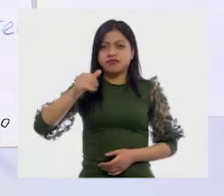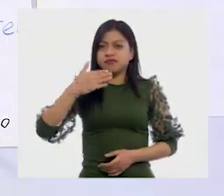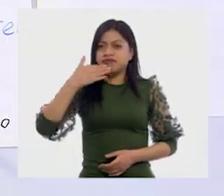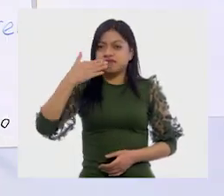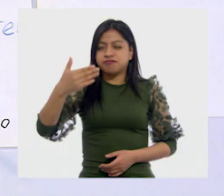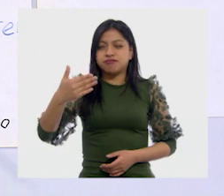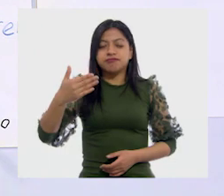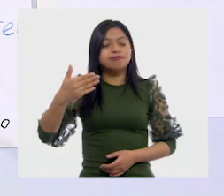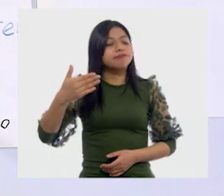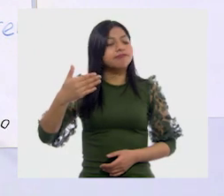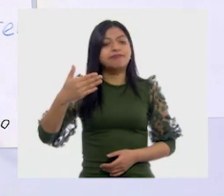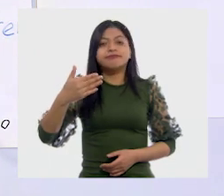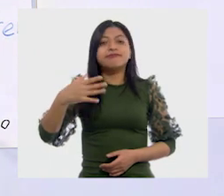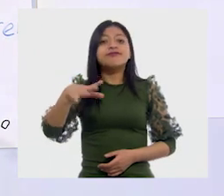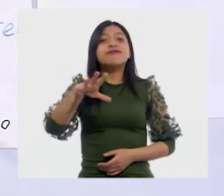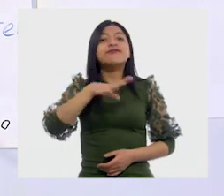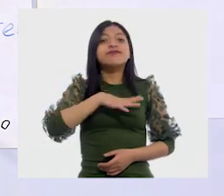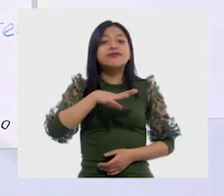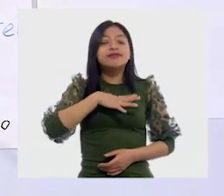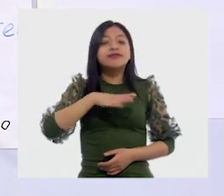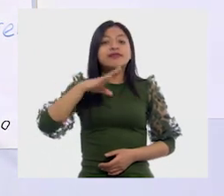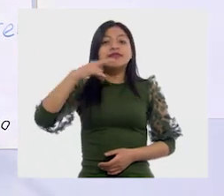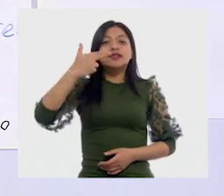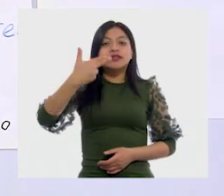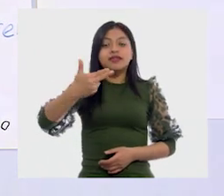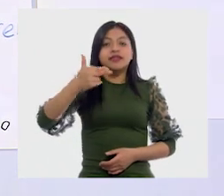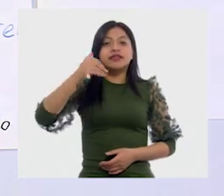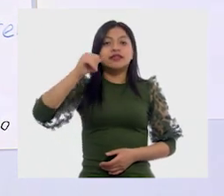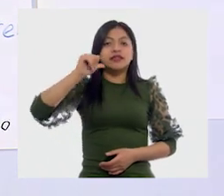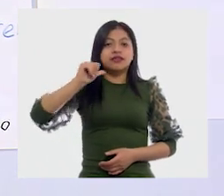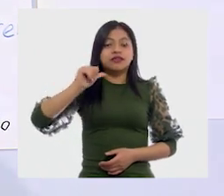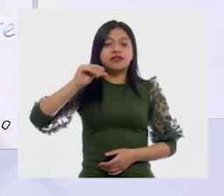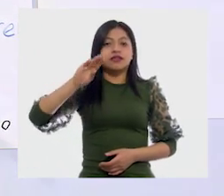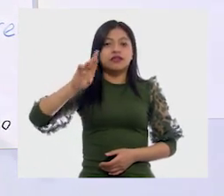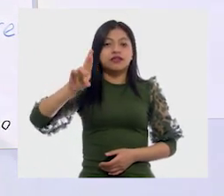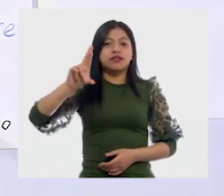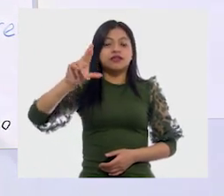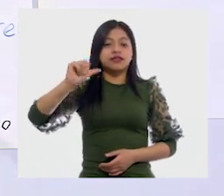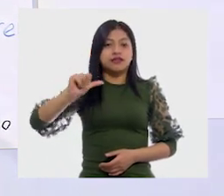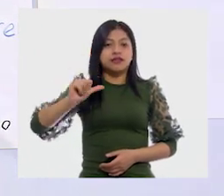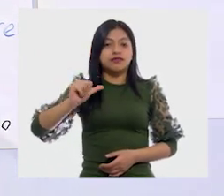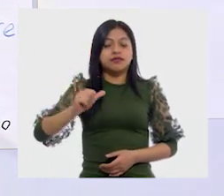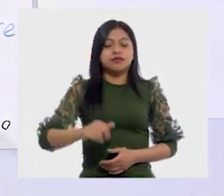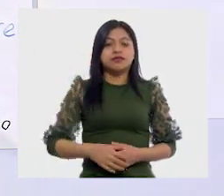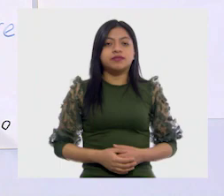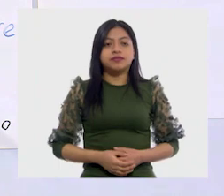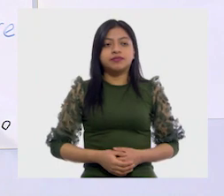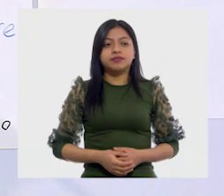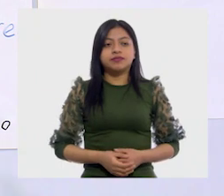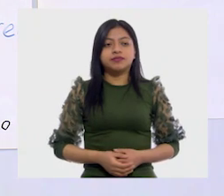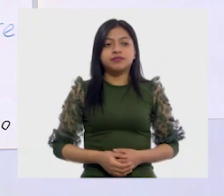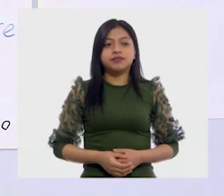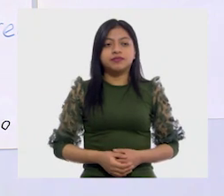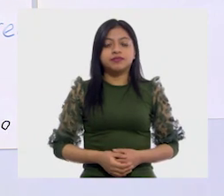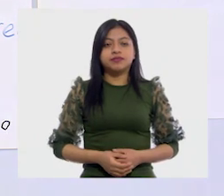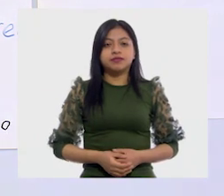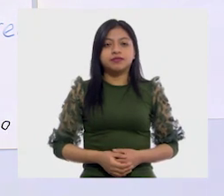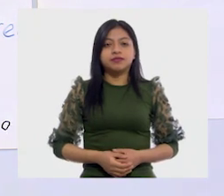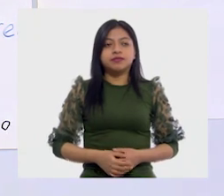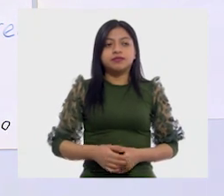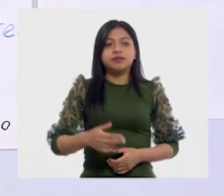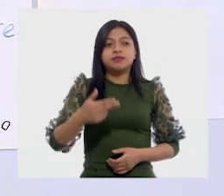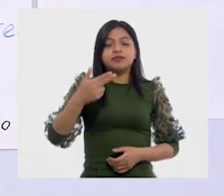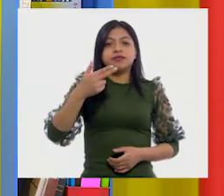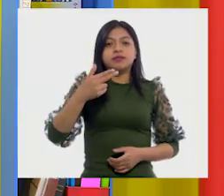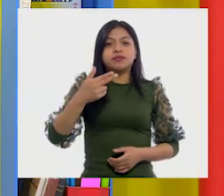Primero necesitamos la H, que es muda. H. Ajá. Pero... Ajá. Y luego... Habrá. A, B, R, Para que